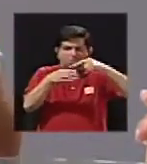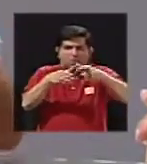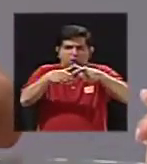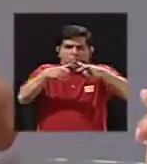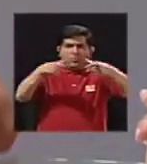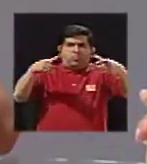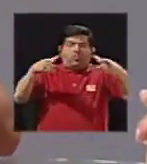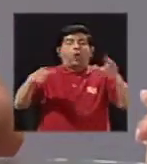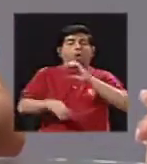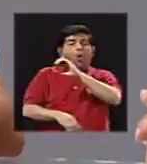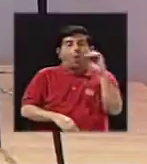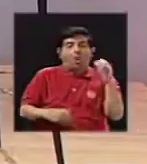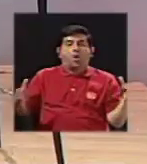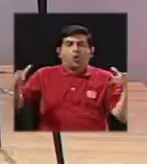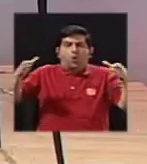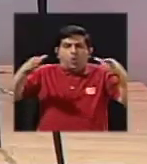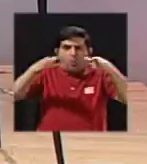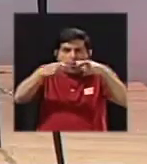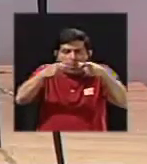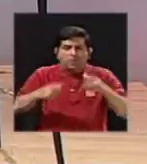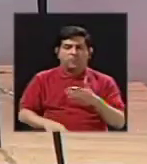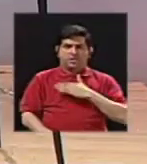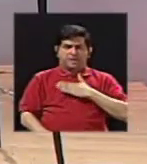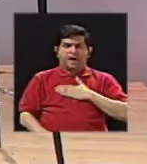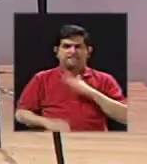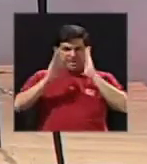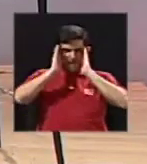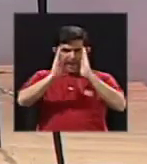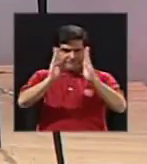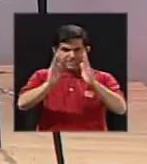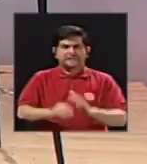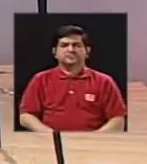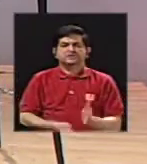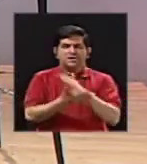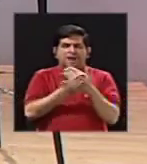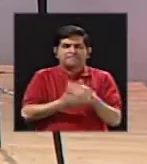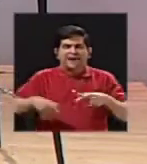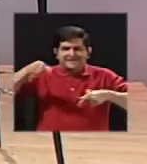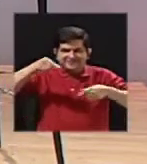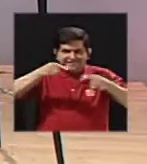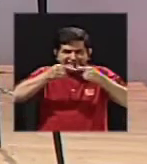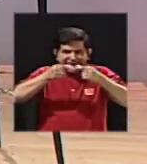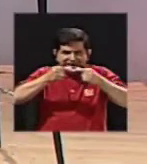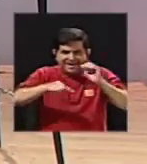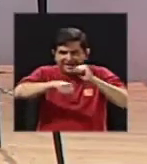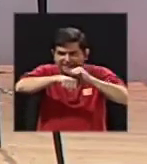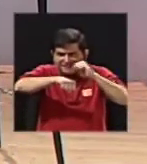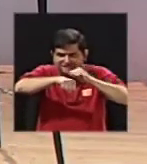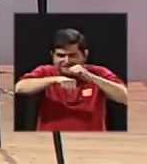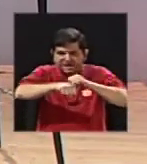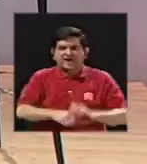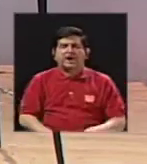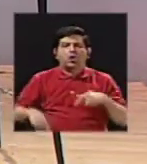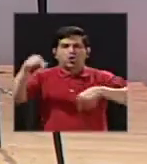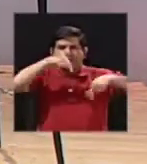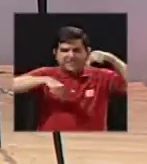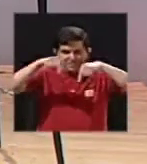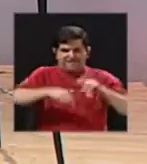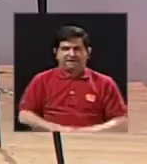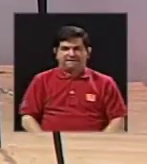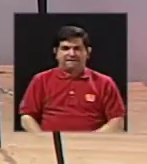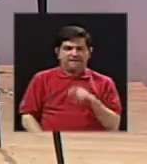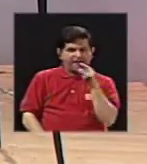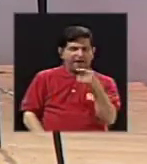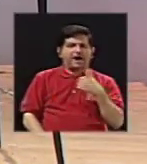O, pues, la parte que más me toca a mí en este caso, que es la parte geoquímica, que, pues, debajo del volcán hay una